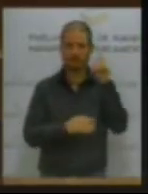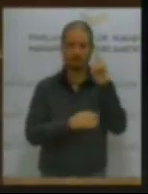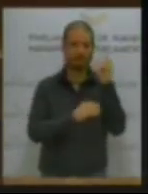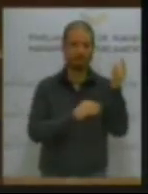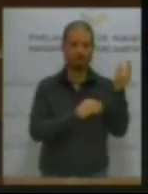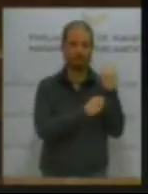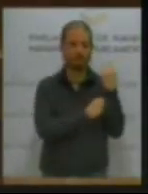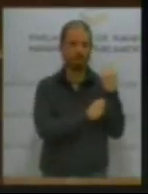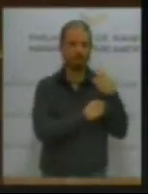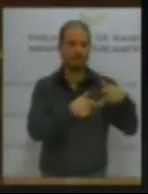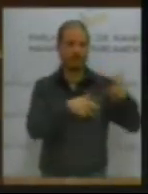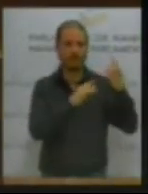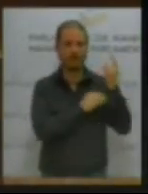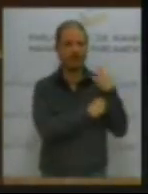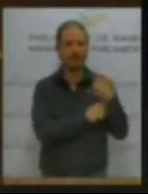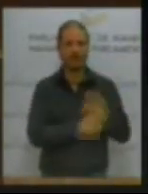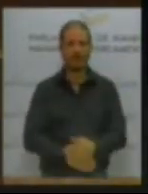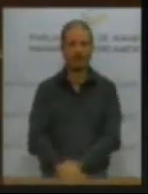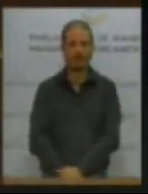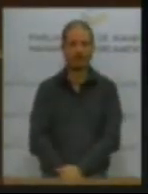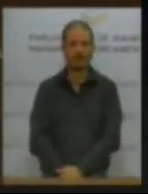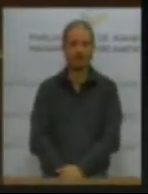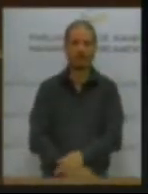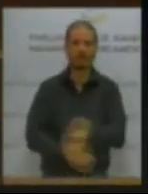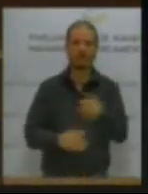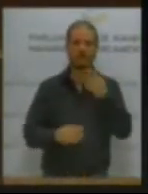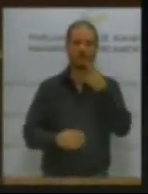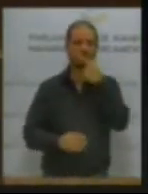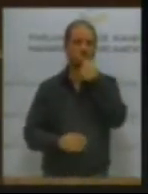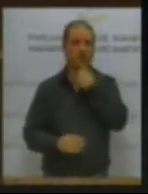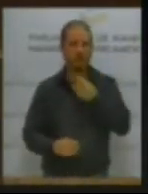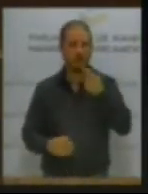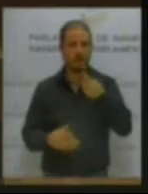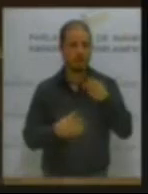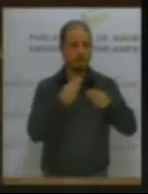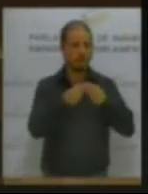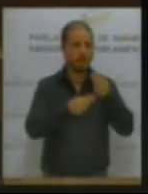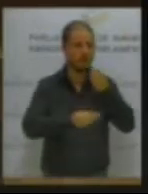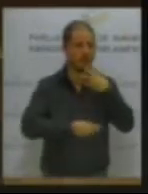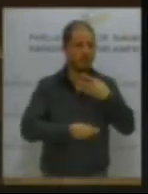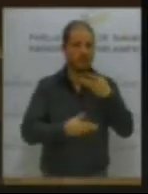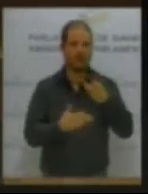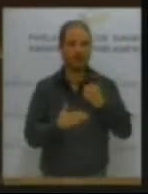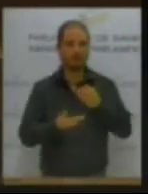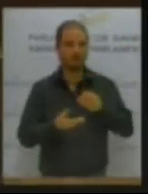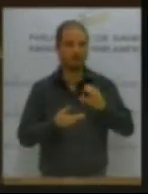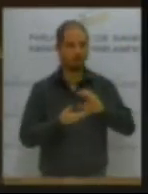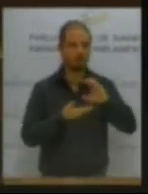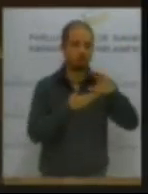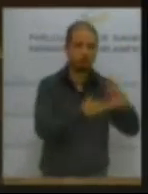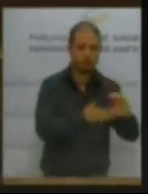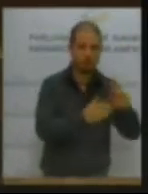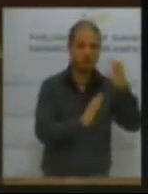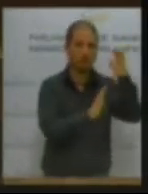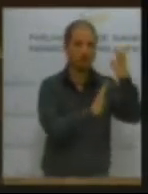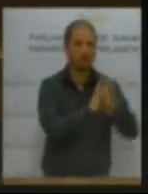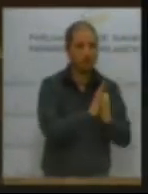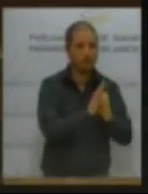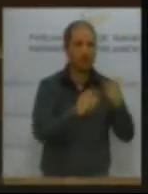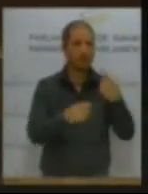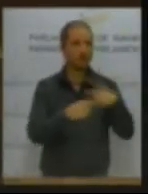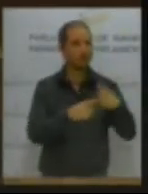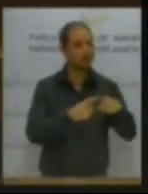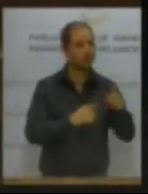Igual es más fácil identificar al que lo hace y bonificar, hacer un descuento. Y con